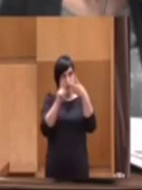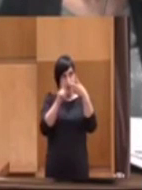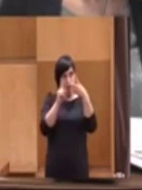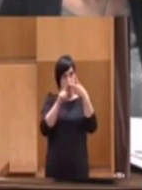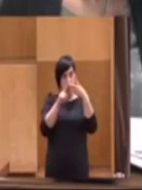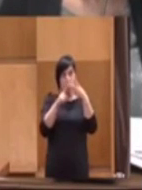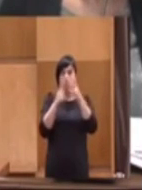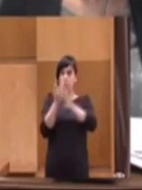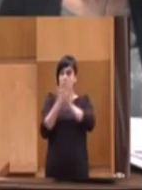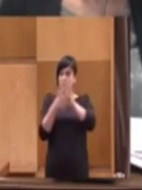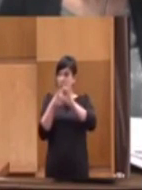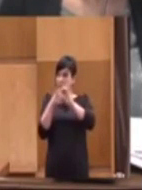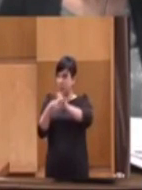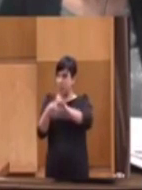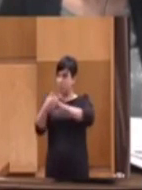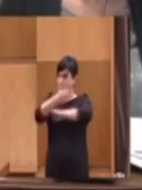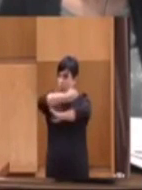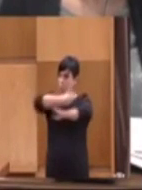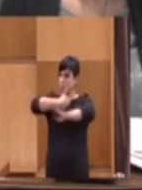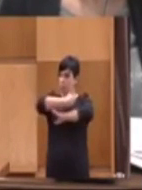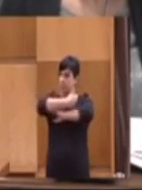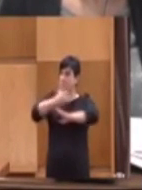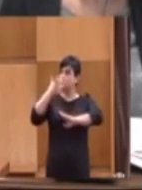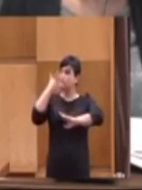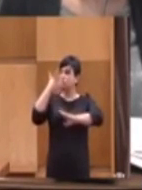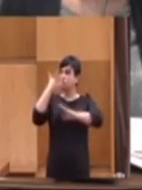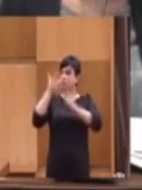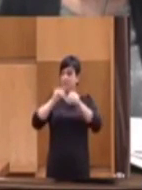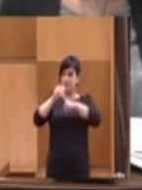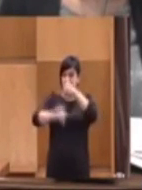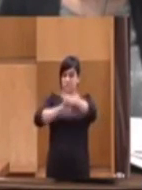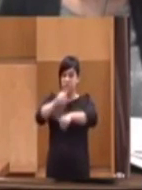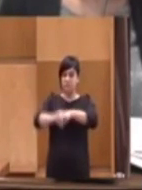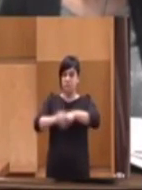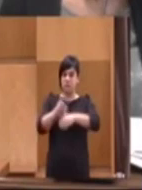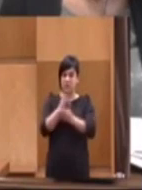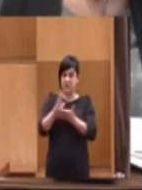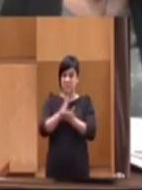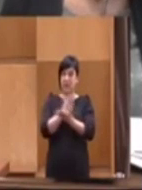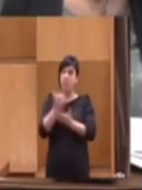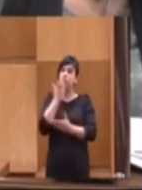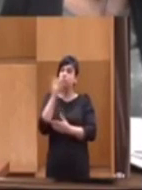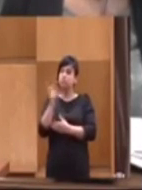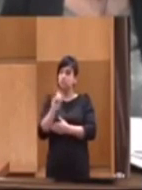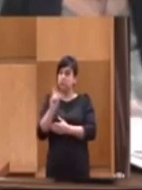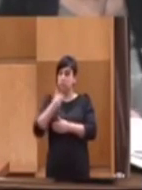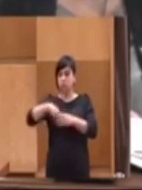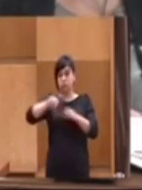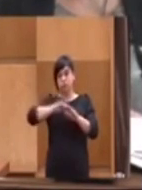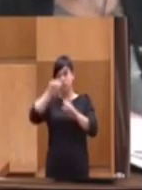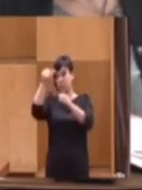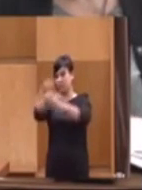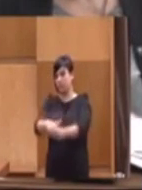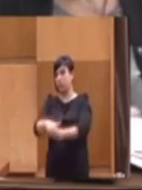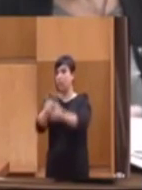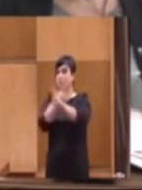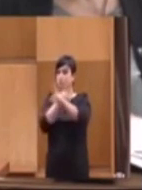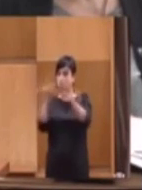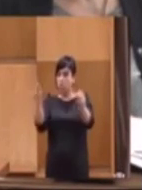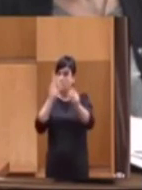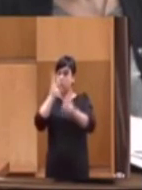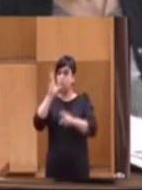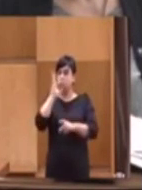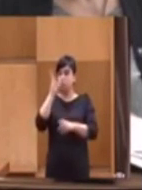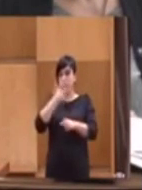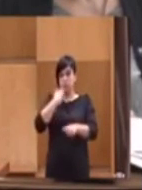Ciudadanos si lo vota por separado. Si no, nuestro voto será que no, porque están garantizadas las pensiones. Para eso está